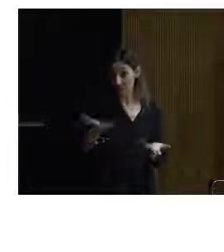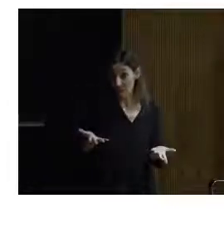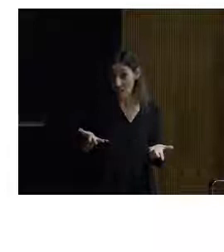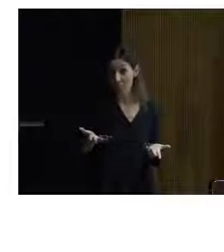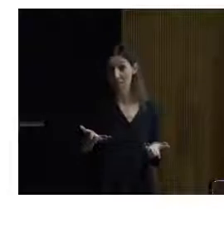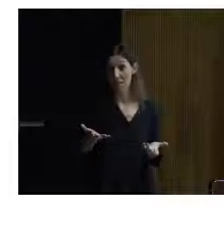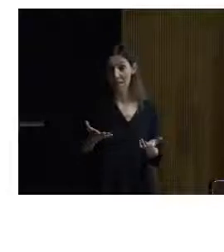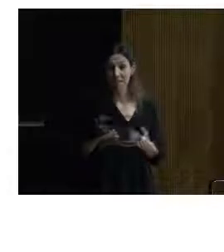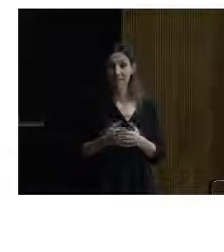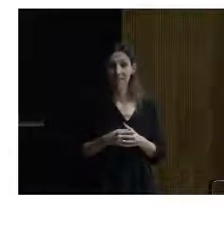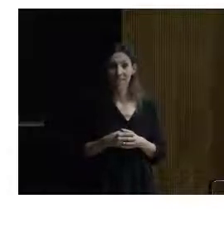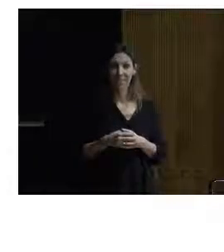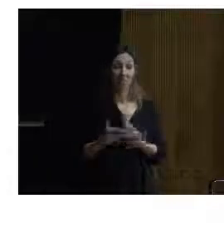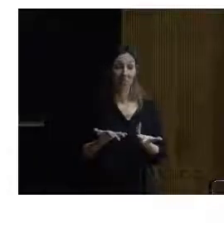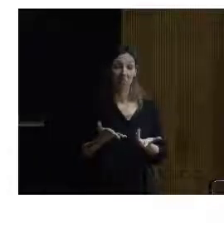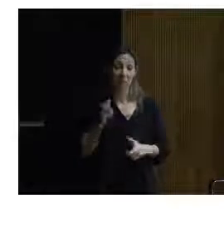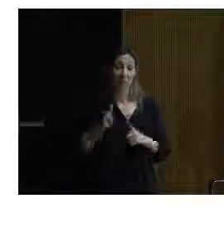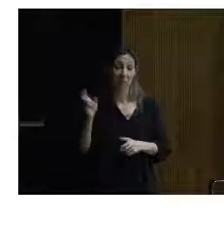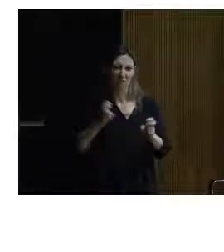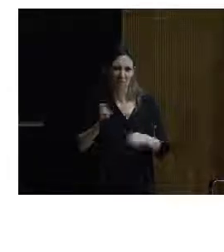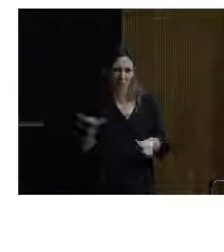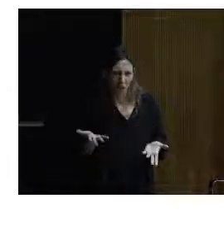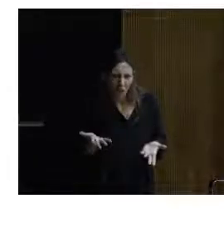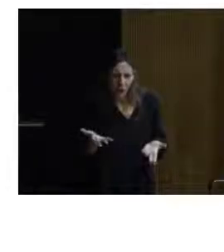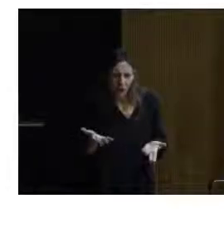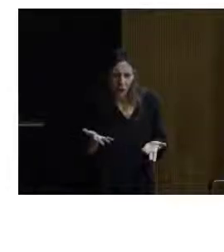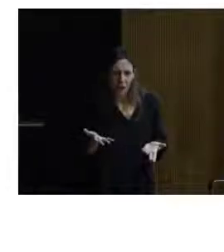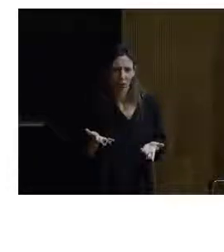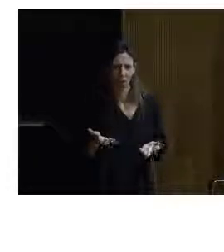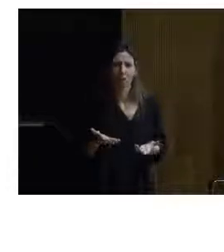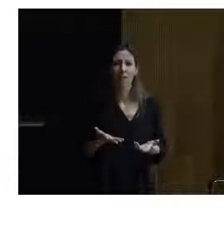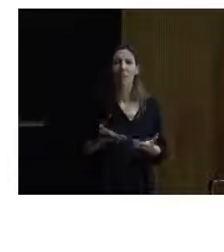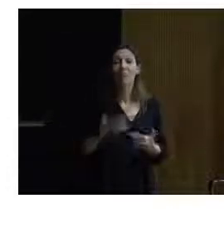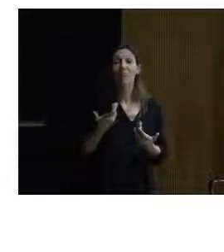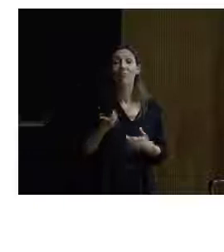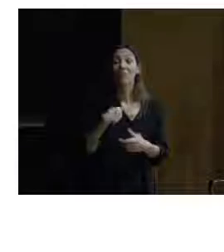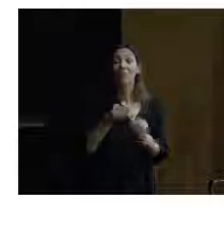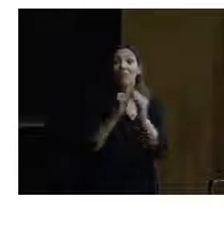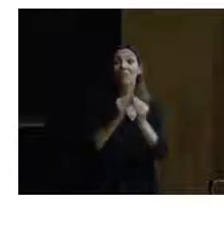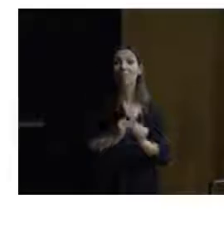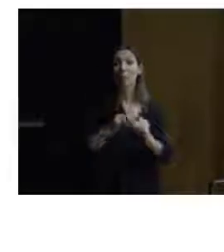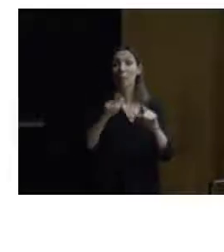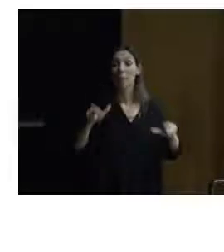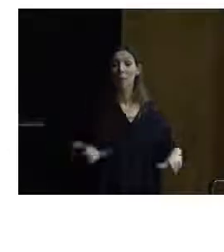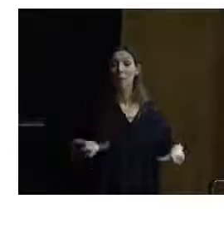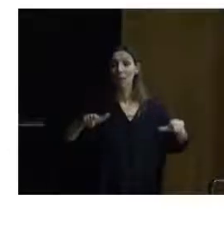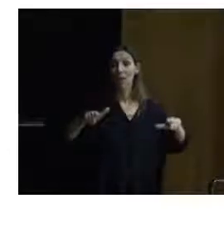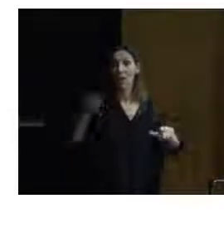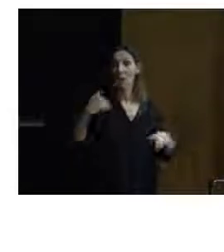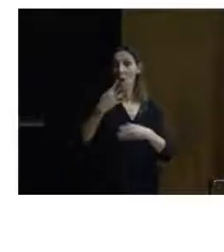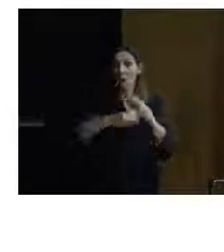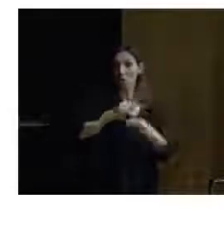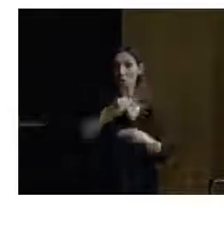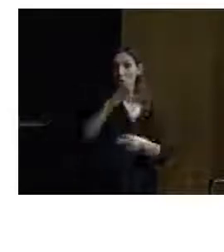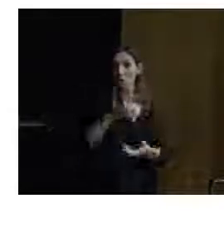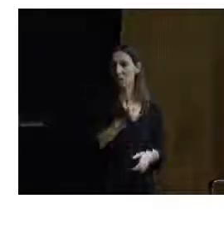Entonces dices, aquí no va a venir nadie. ¿Cómo que no va a venir nadie? Cuando estábamos haciendo la plataforma elevadora ya se subió un señor. Pero porque tenía